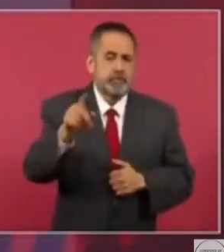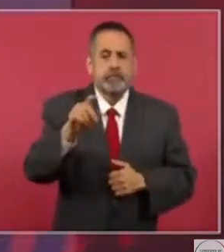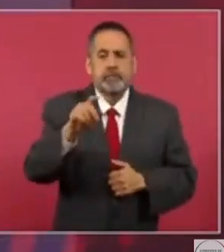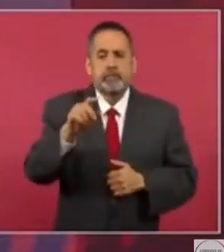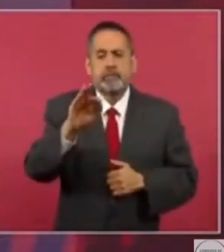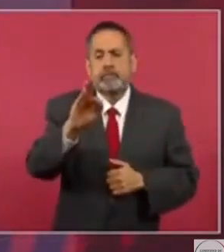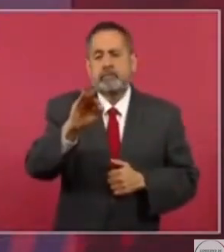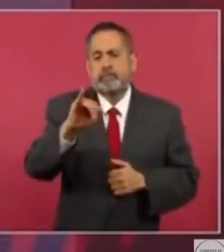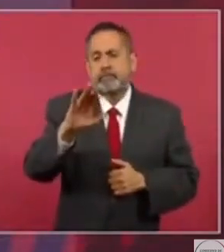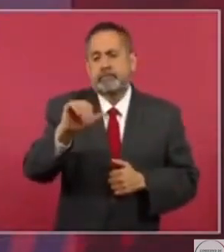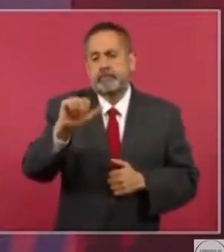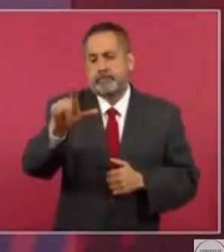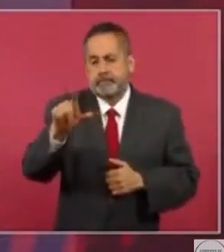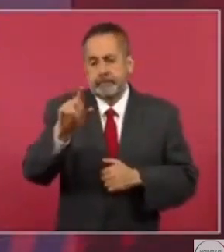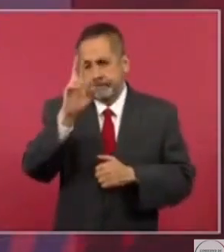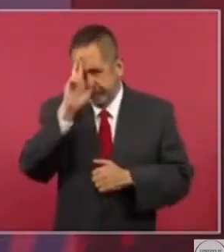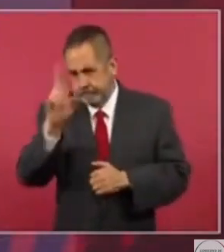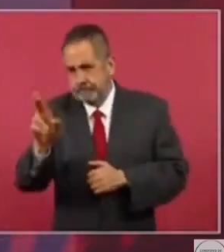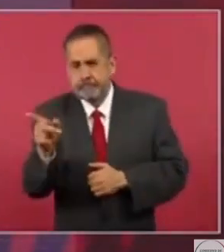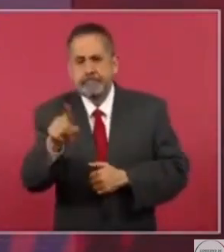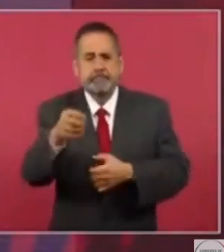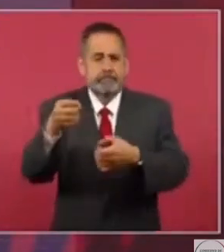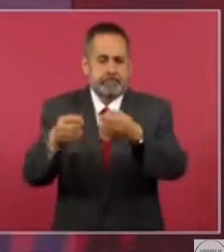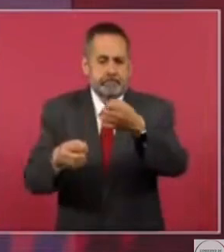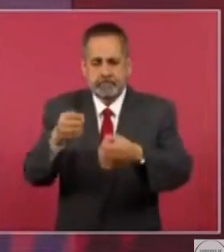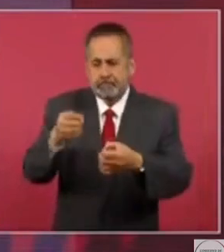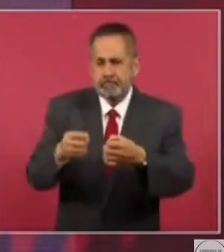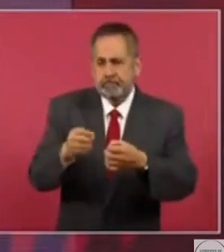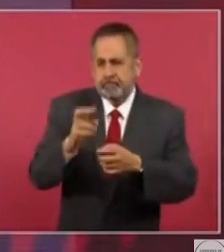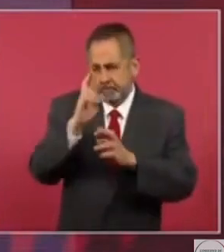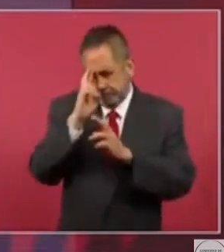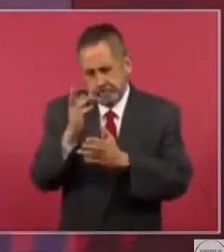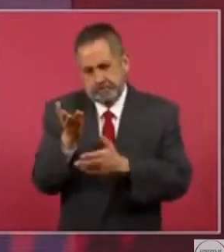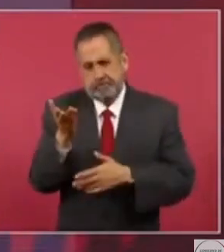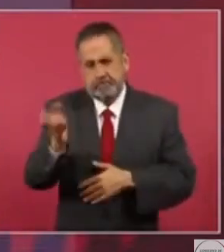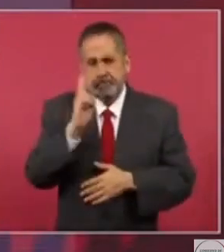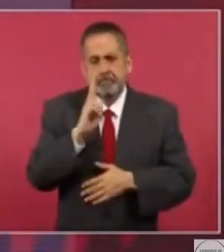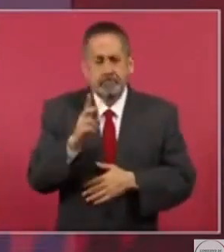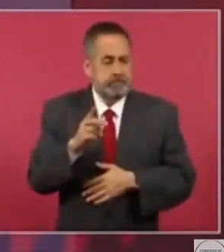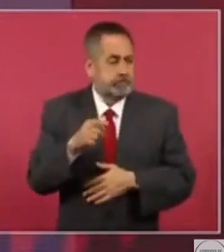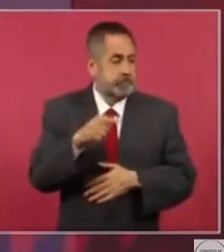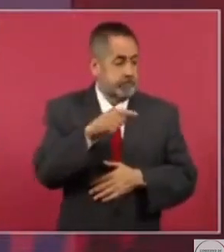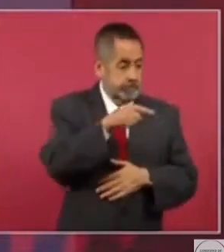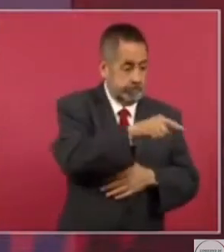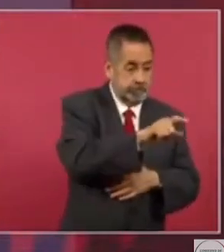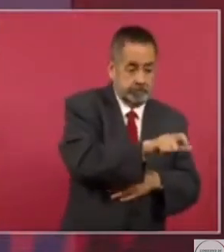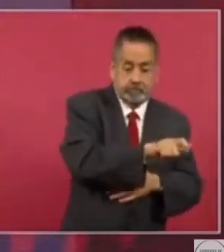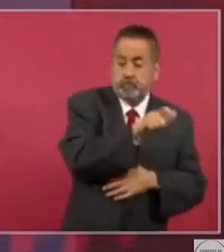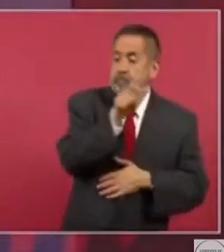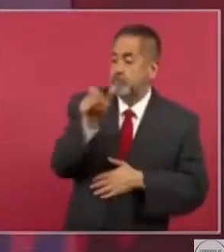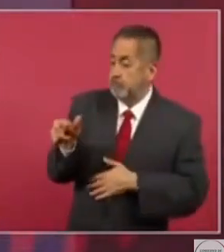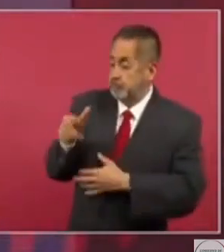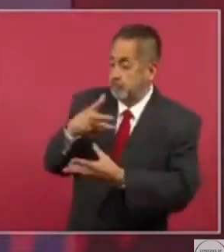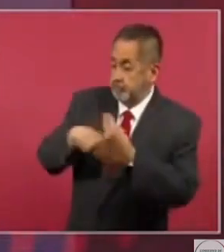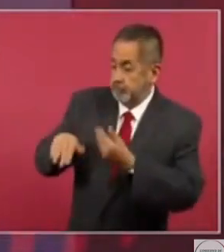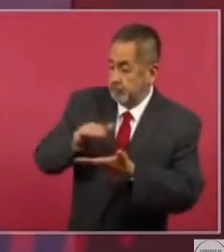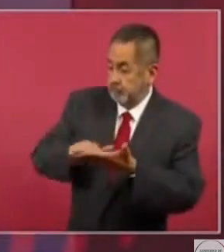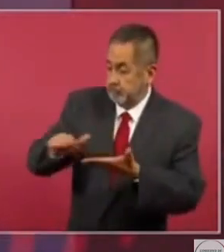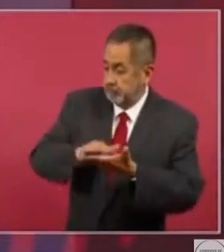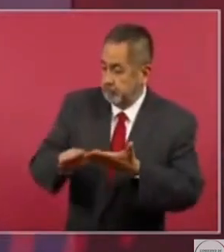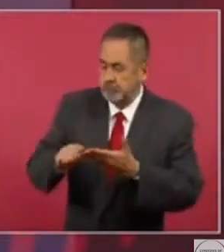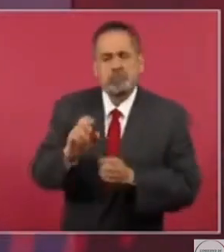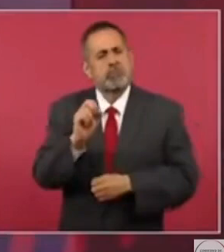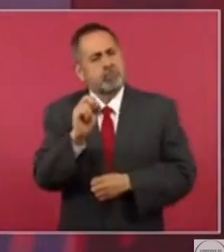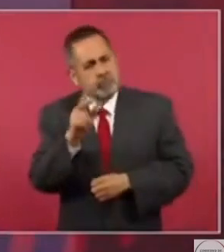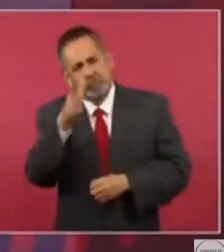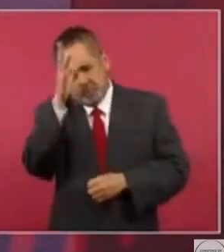los jueces es que se repare el daño, que eso sea